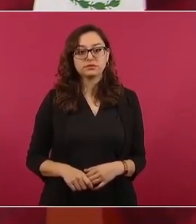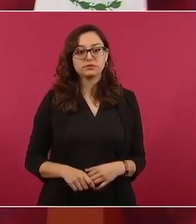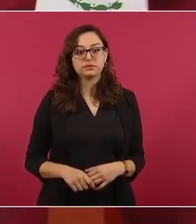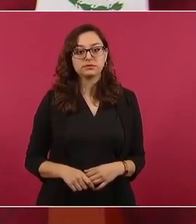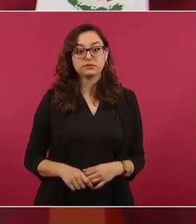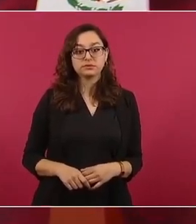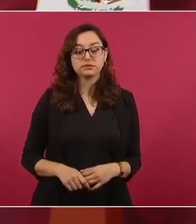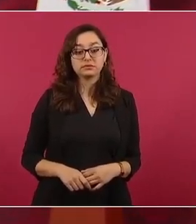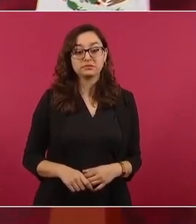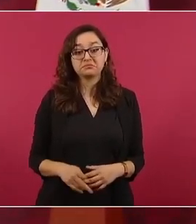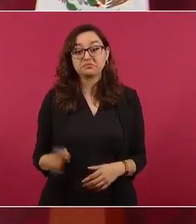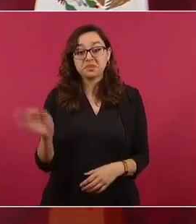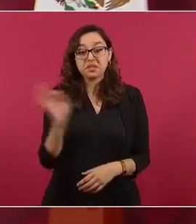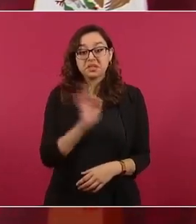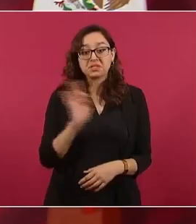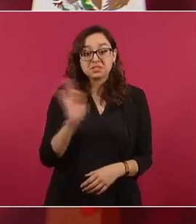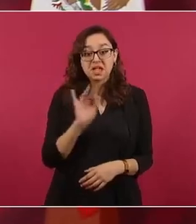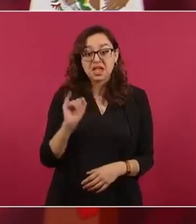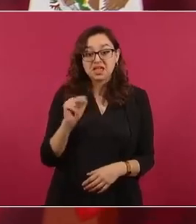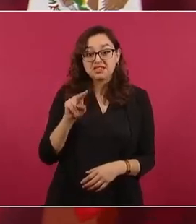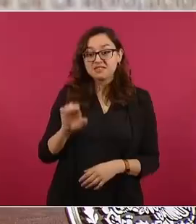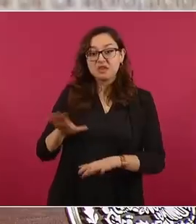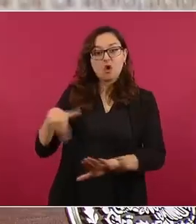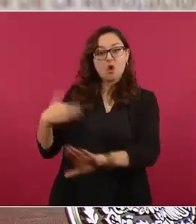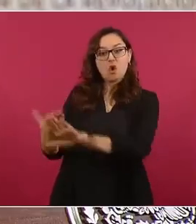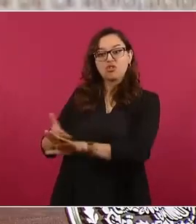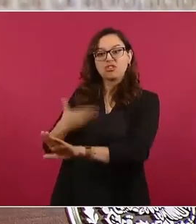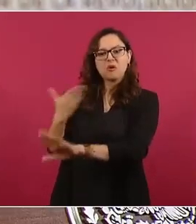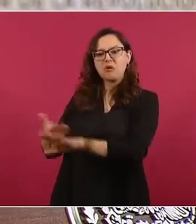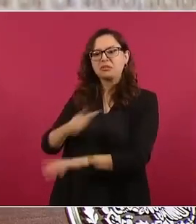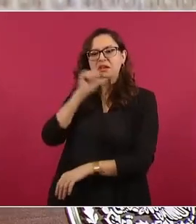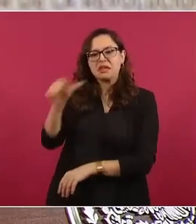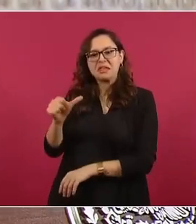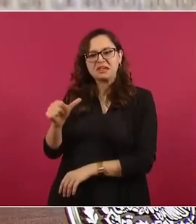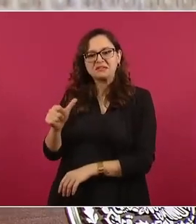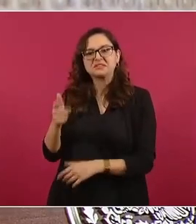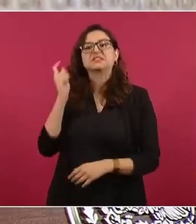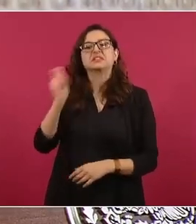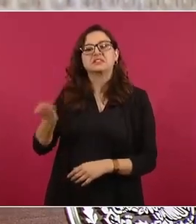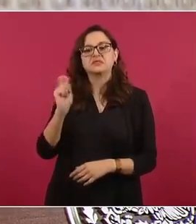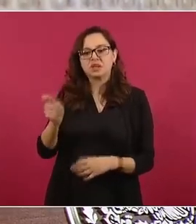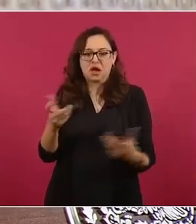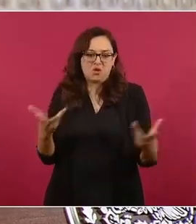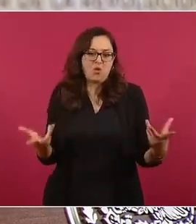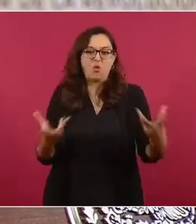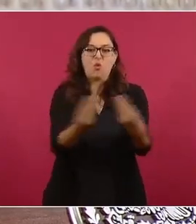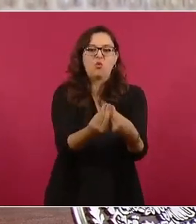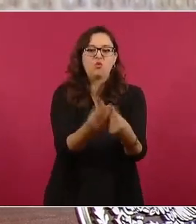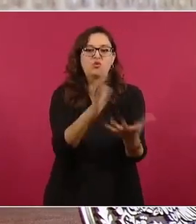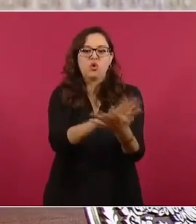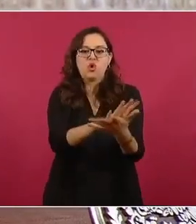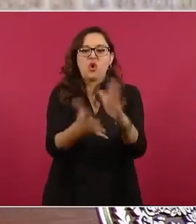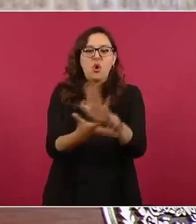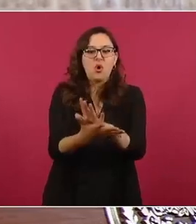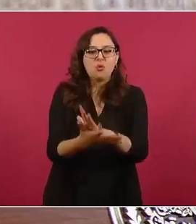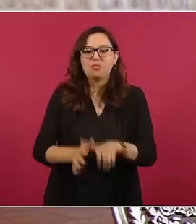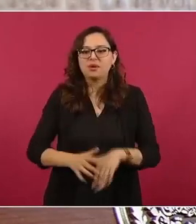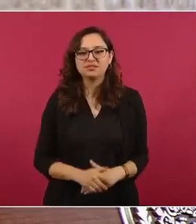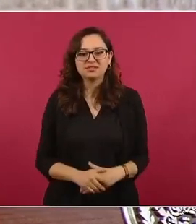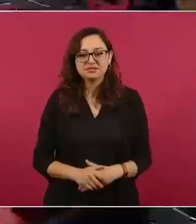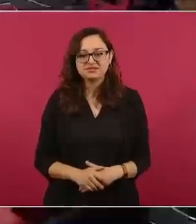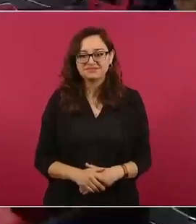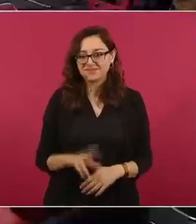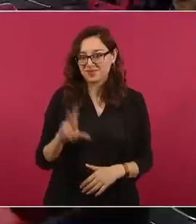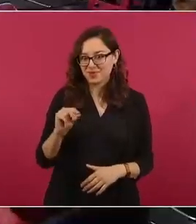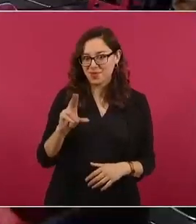que es como muchos otros, ¿no?, no, están haciendo un buen periodismo,